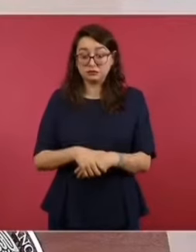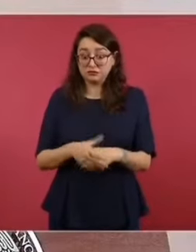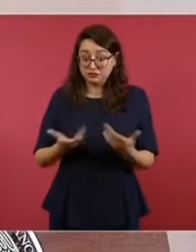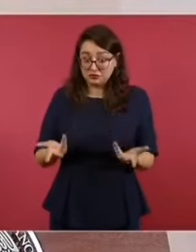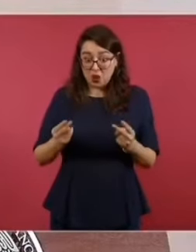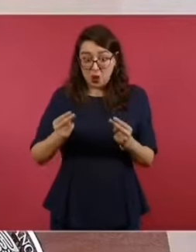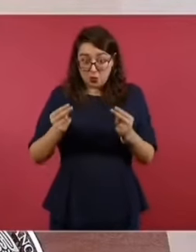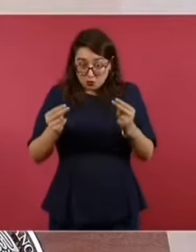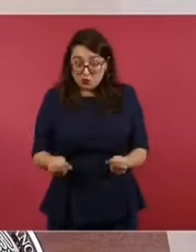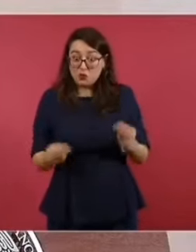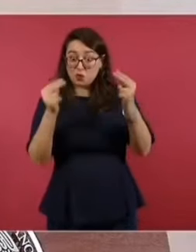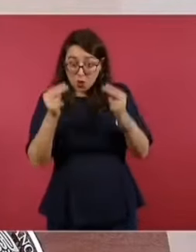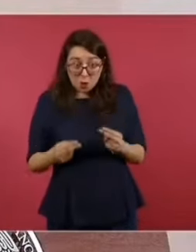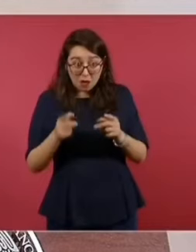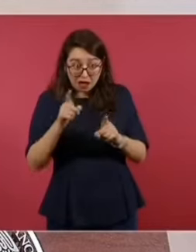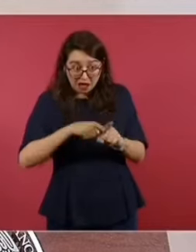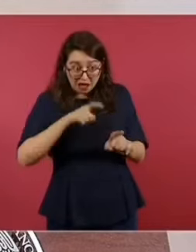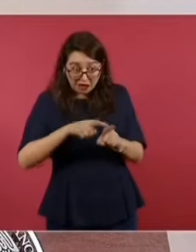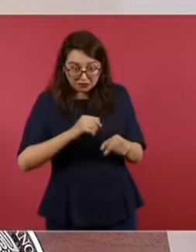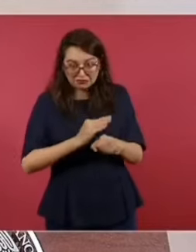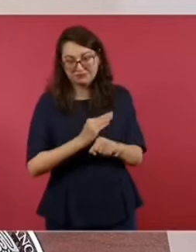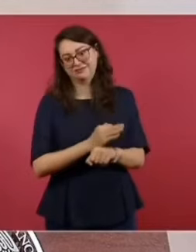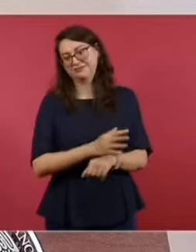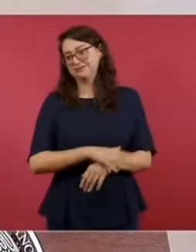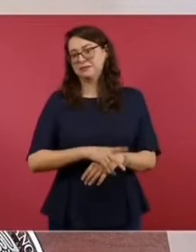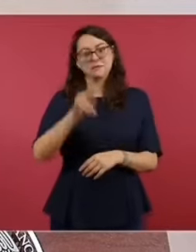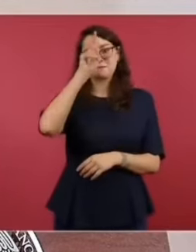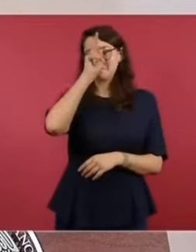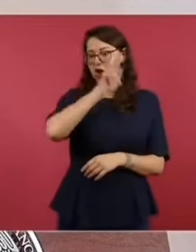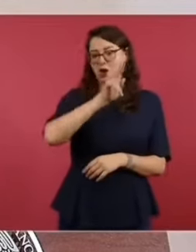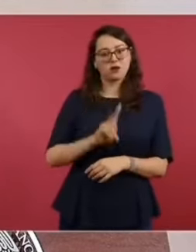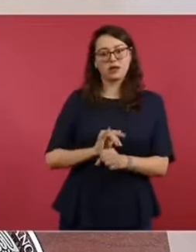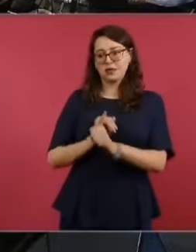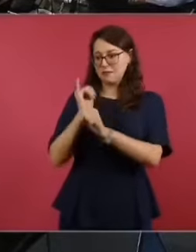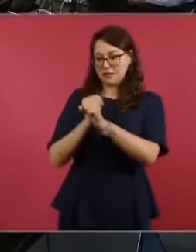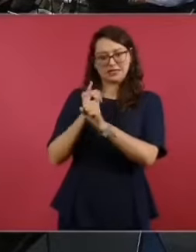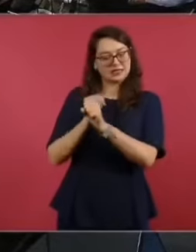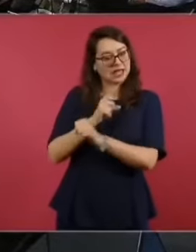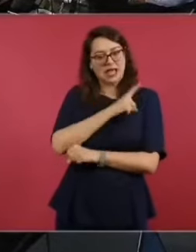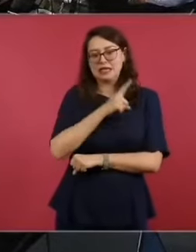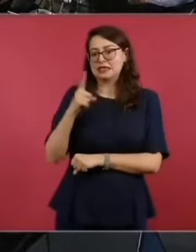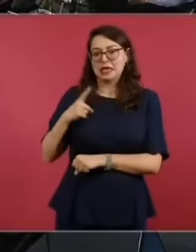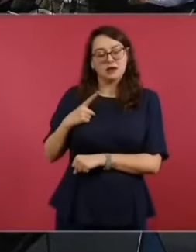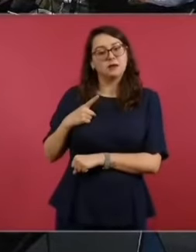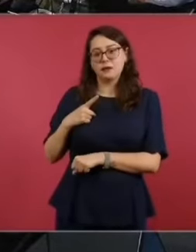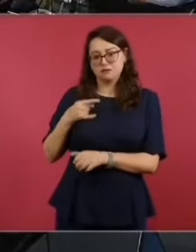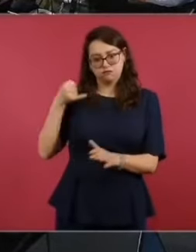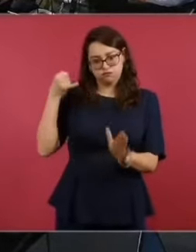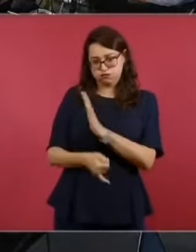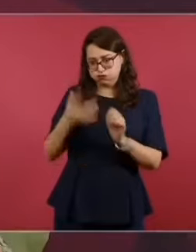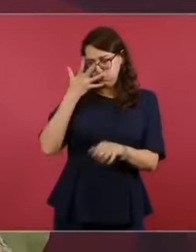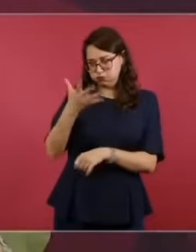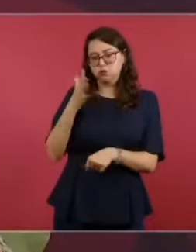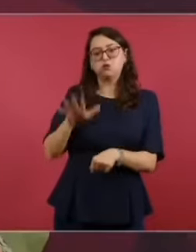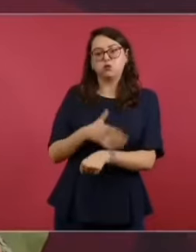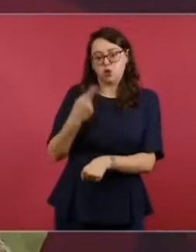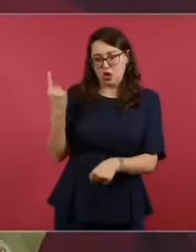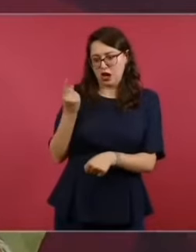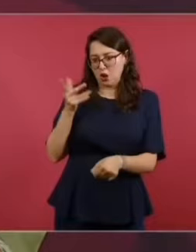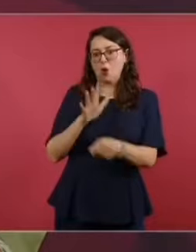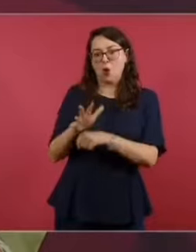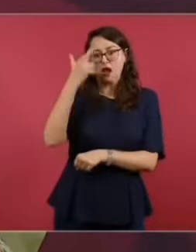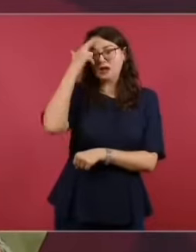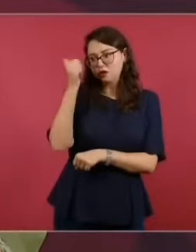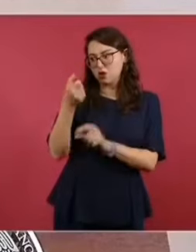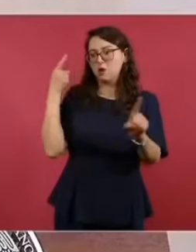novatada, como usted la cita, será parte de la investigación que se está llevando a cabo, el por qué lo hizo, cuál fue su